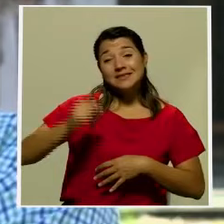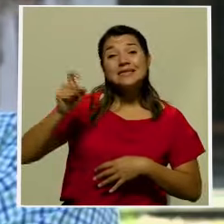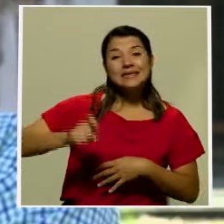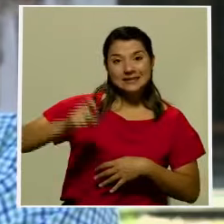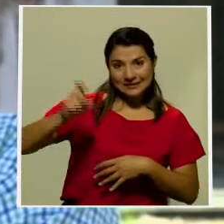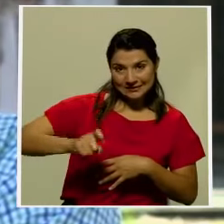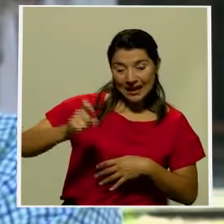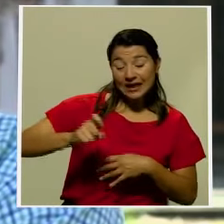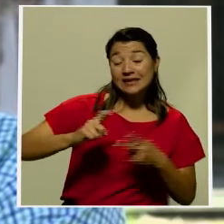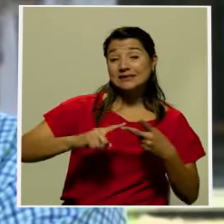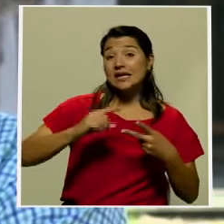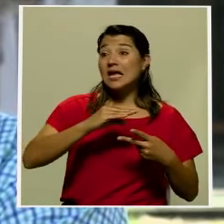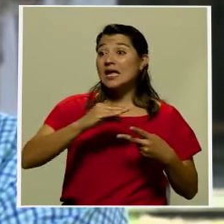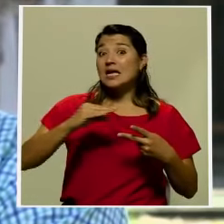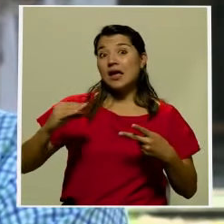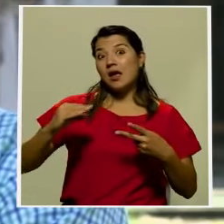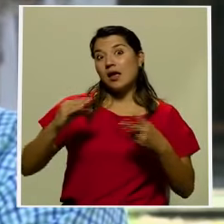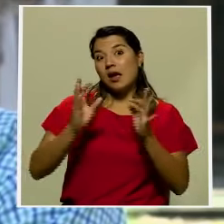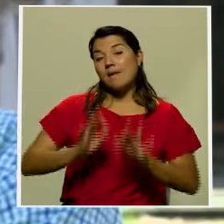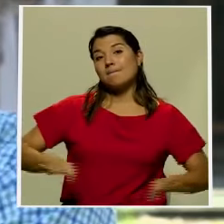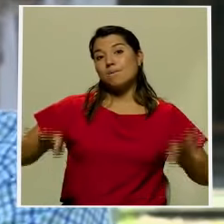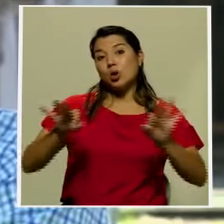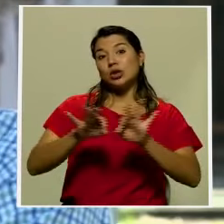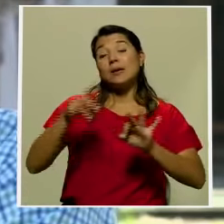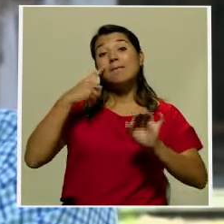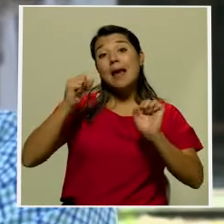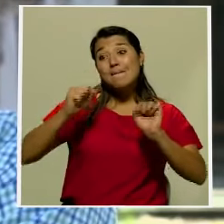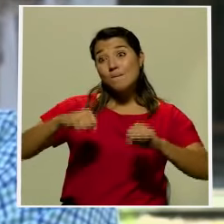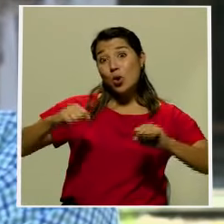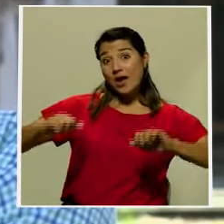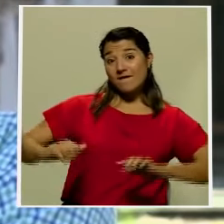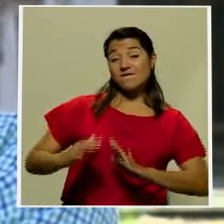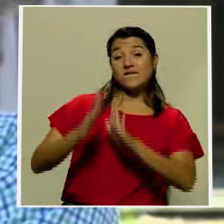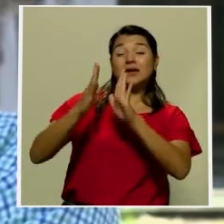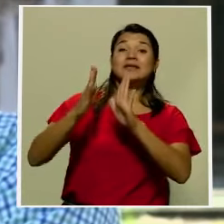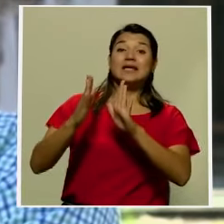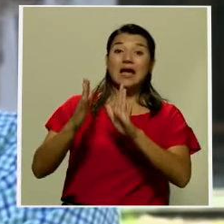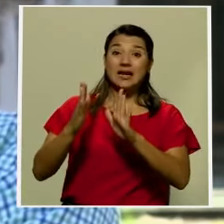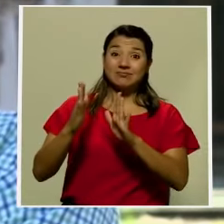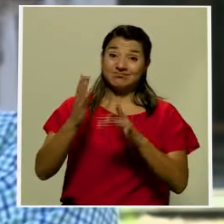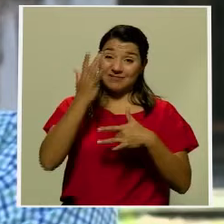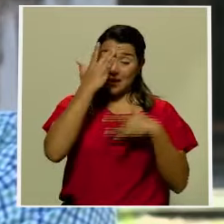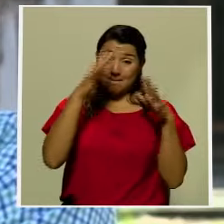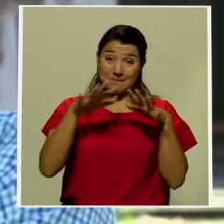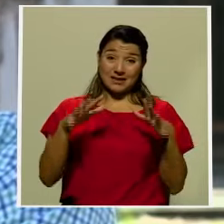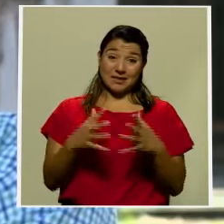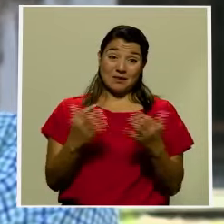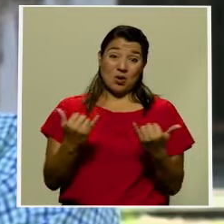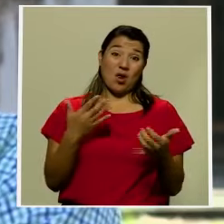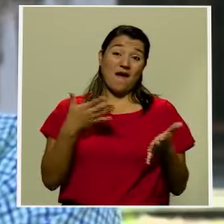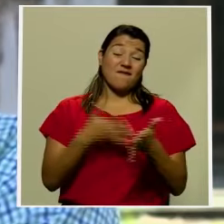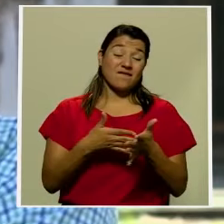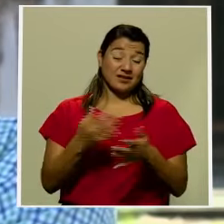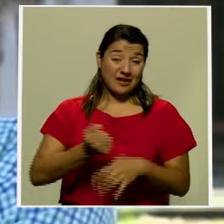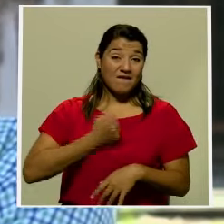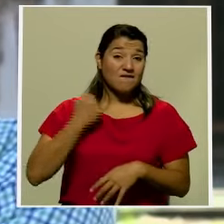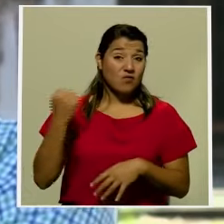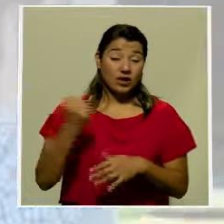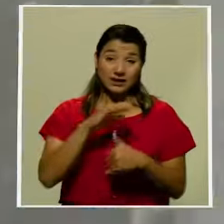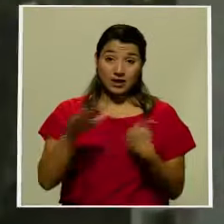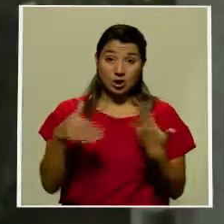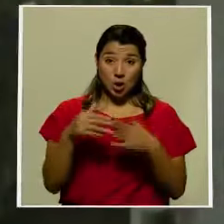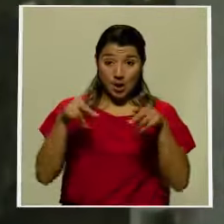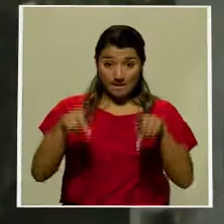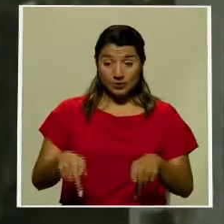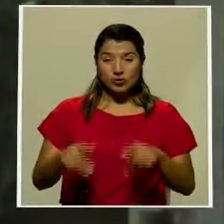y determinantes también para afrontar y amortiguar esta pandemia que está afectando fuertemente a toda la población